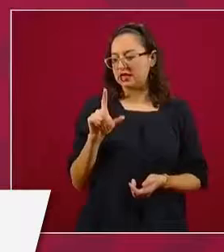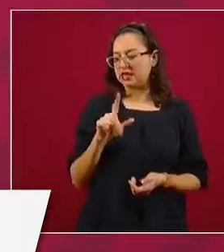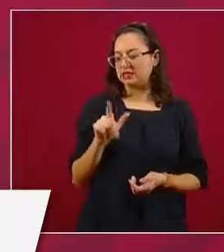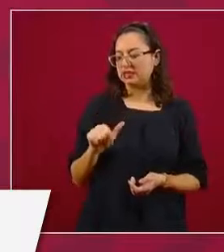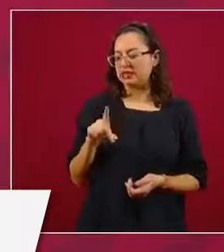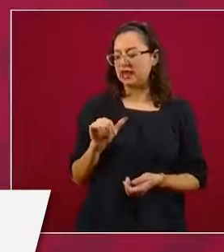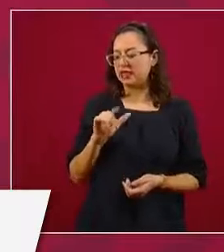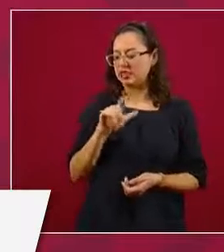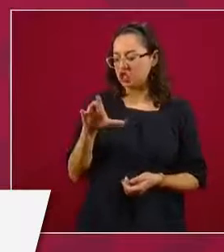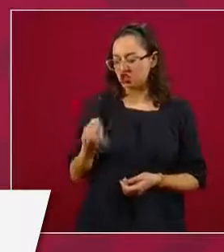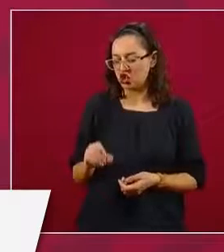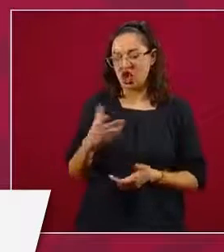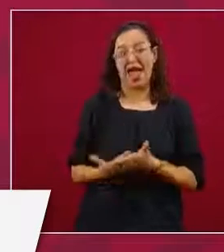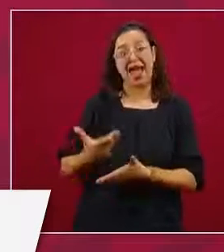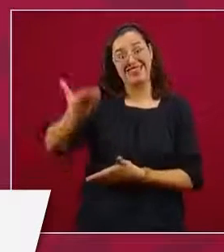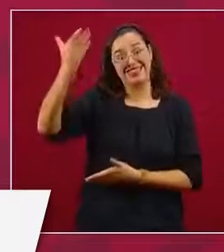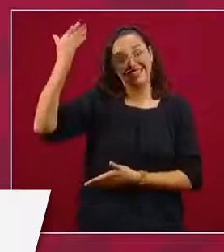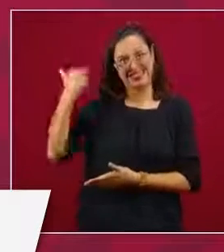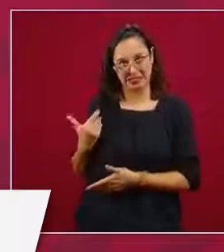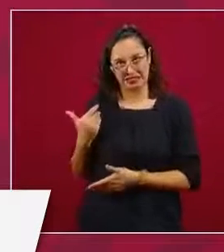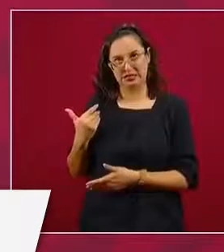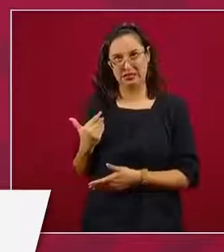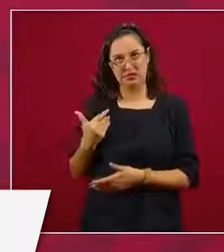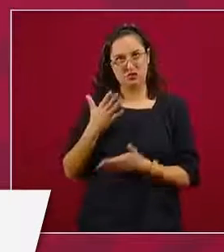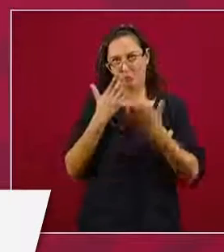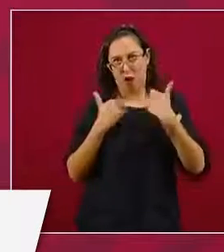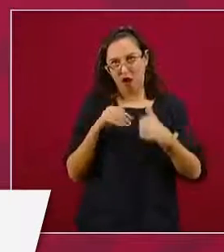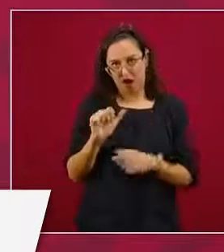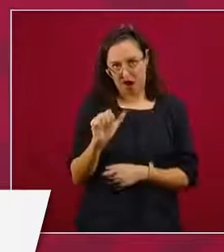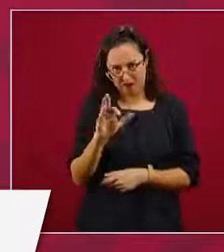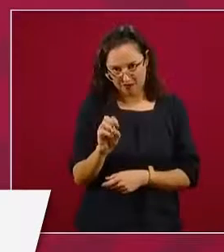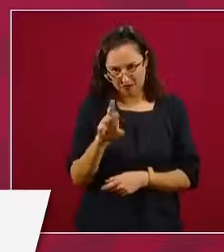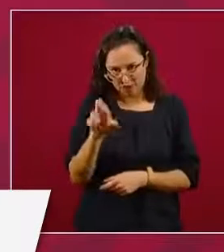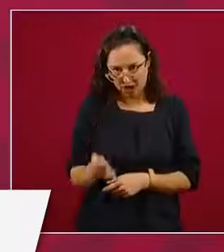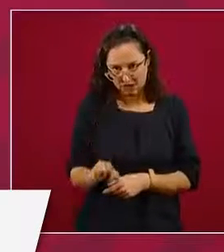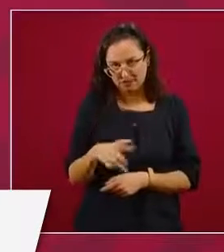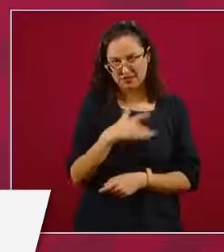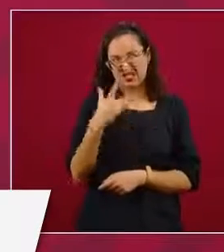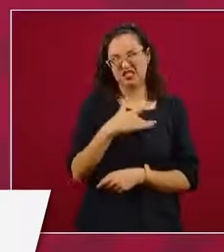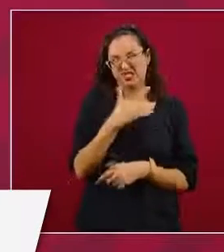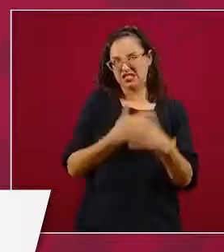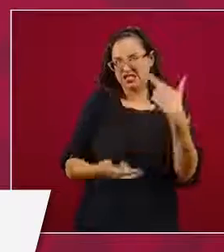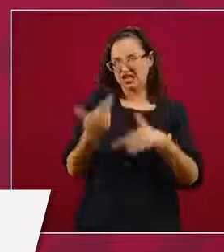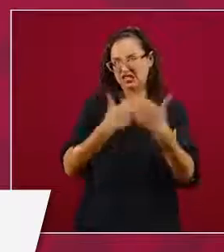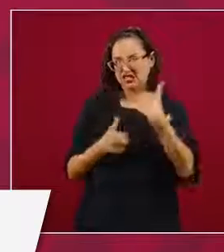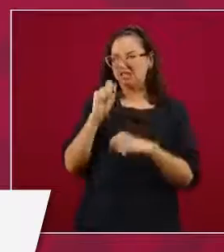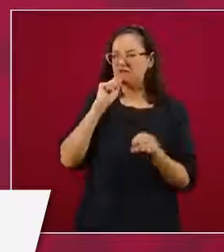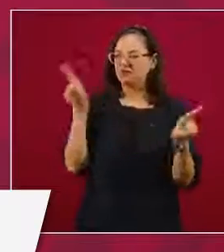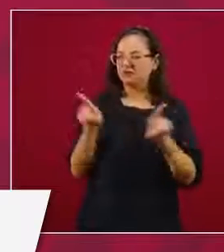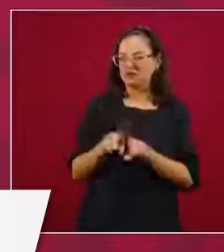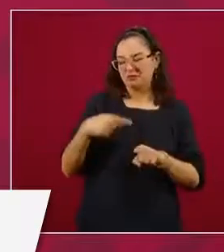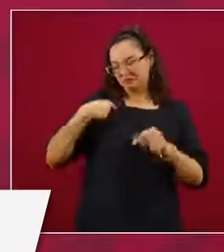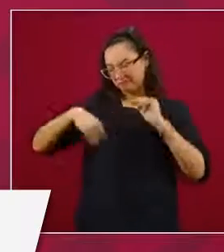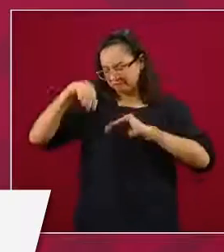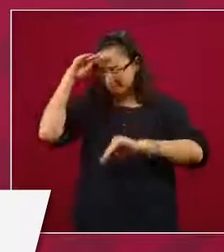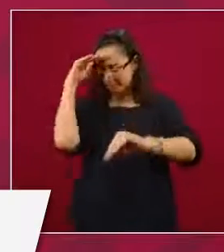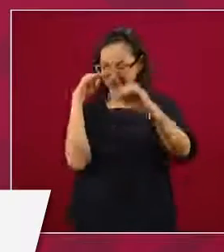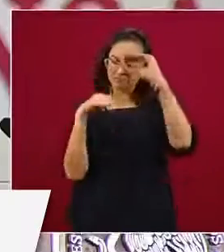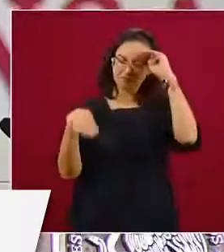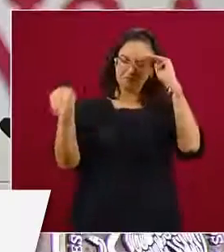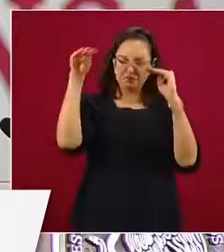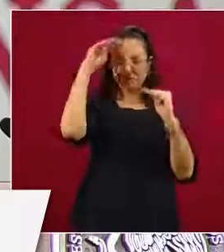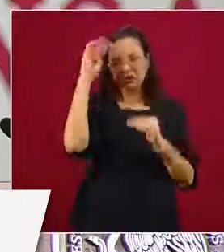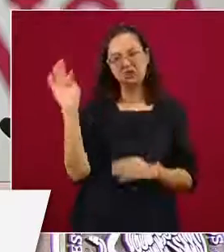dijimos, bueno, se debe analizar, no lo